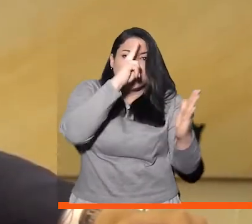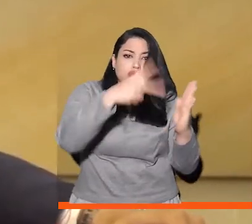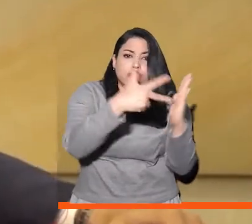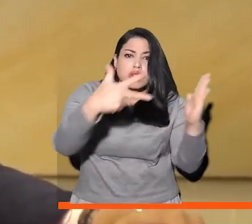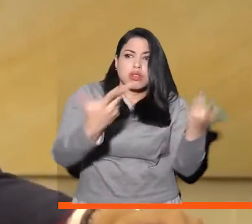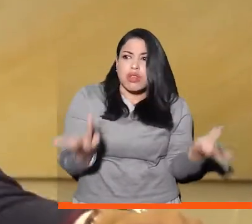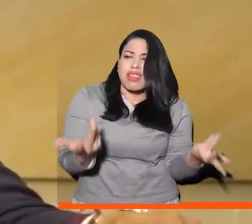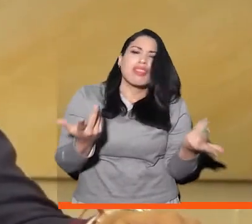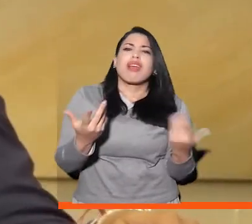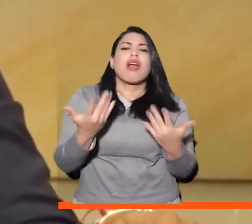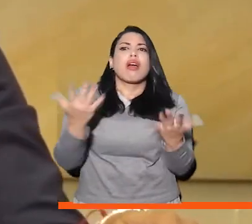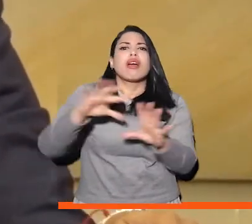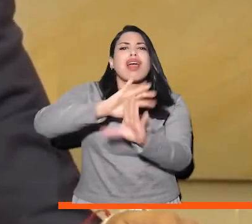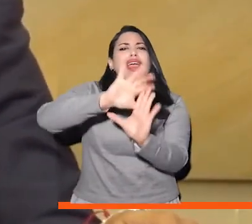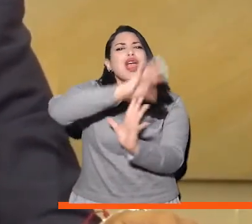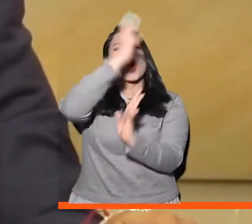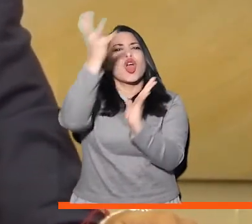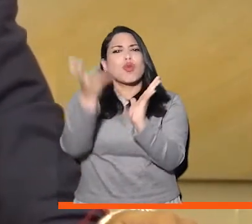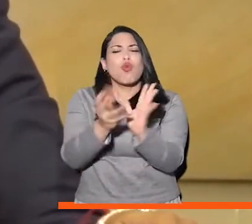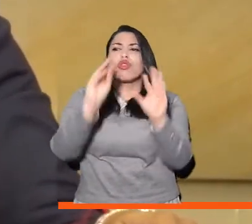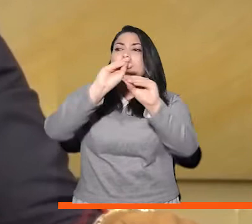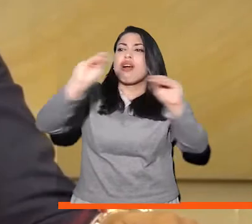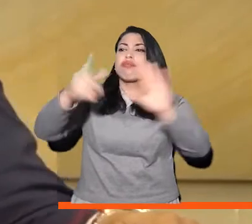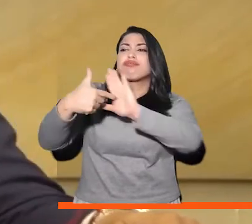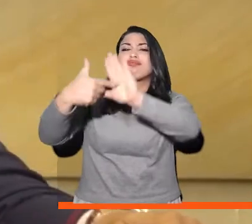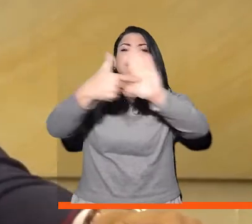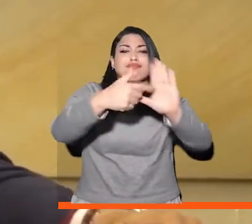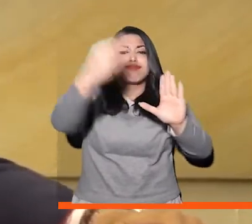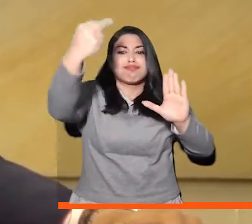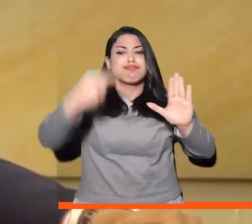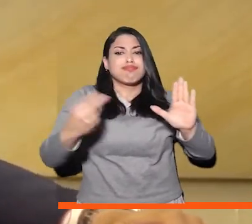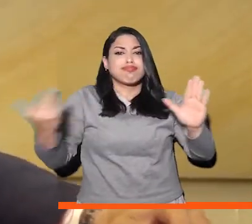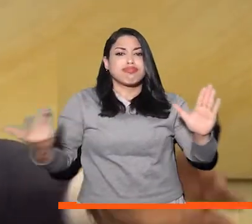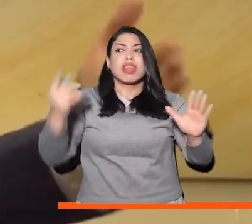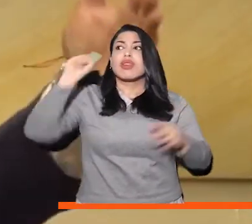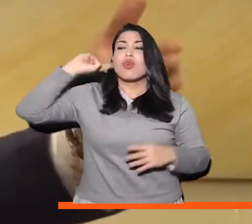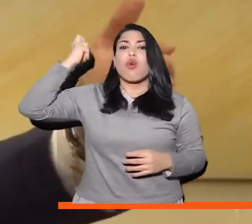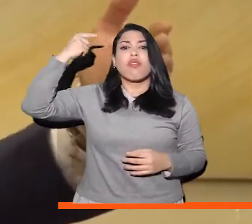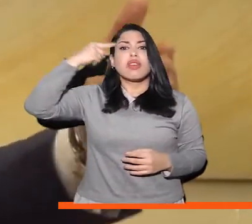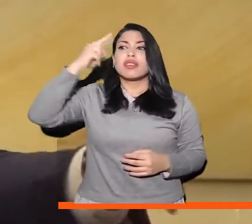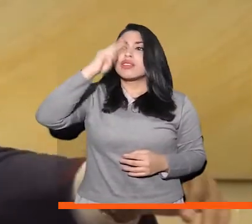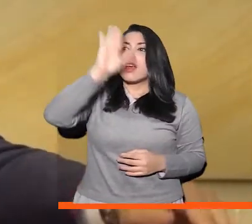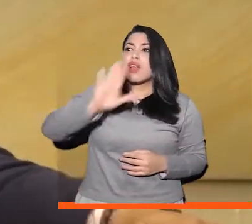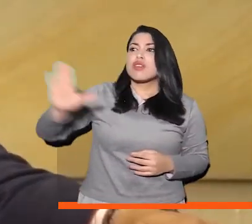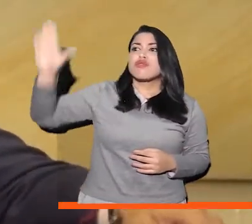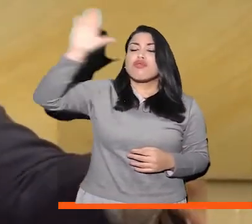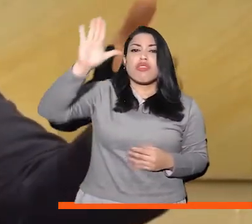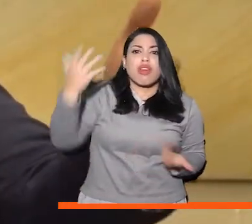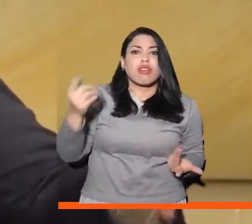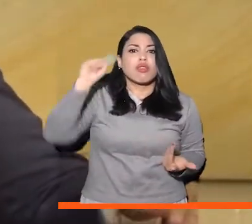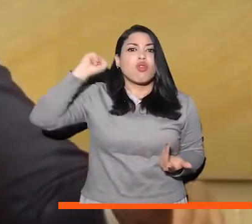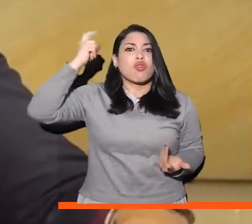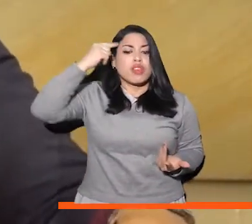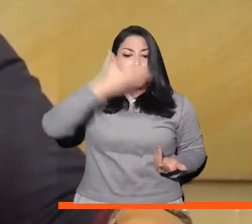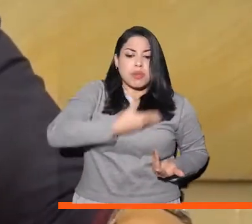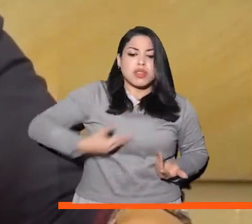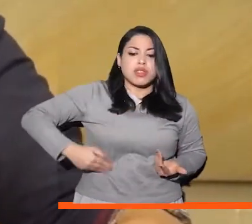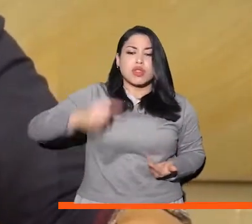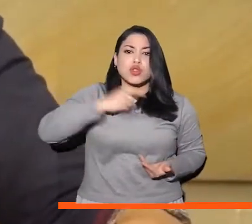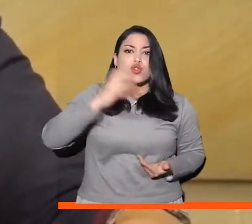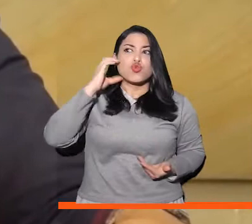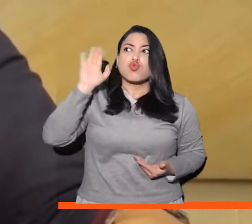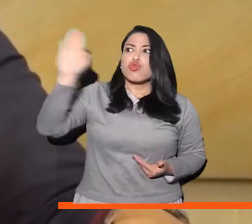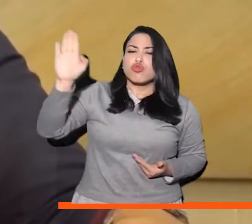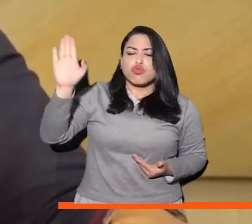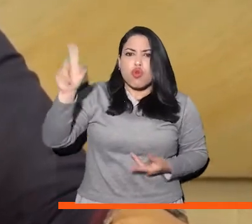Entonces nuevamente para que el mundo lo sepa y quede registrado El gobierno nacional, el gobierno del presidente Duque